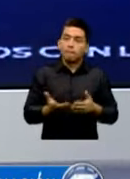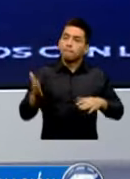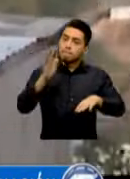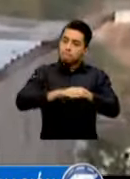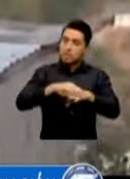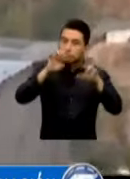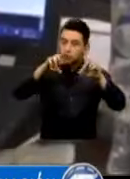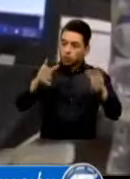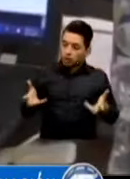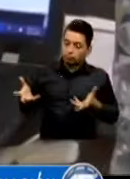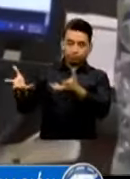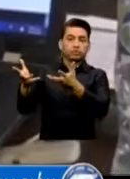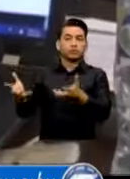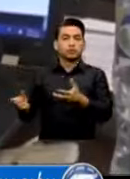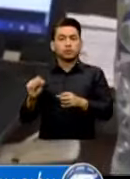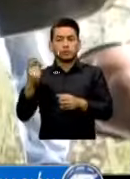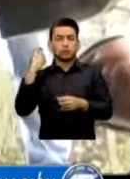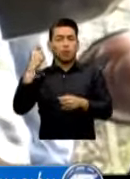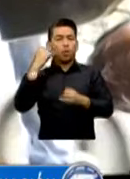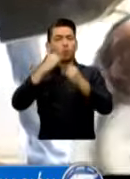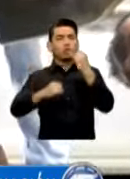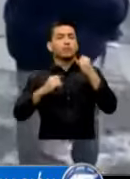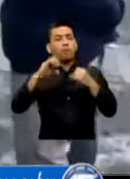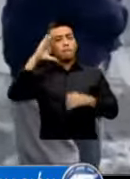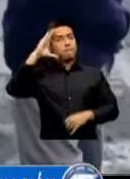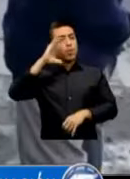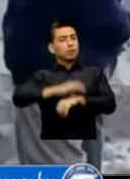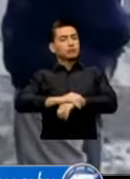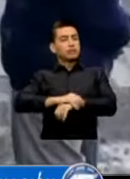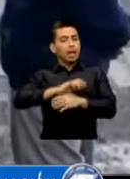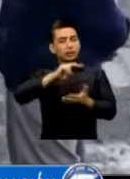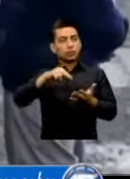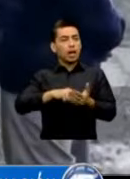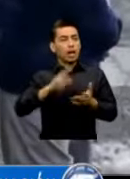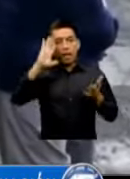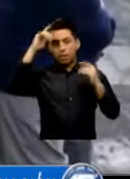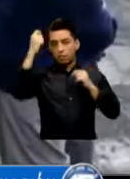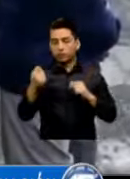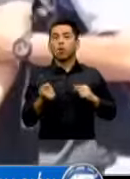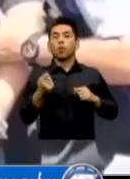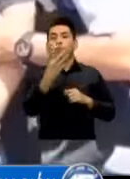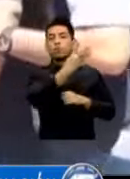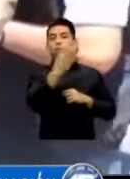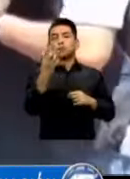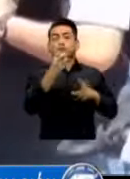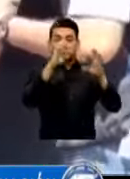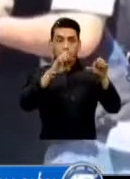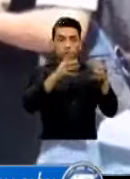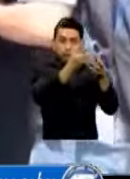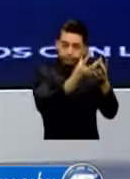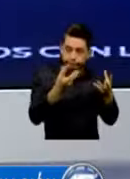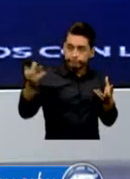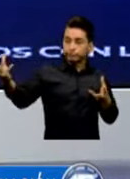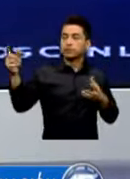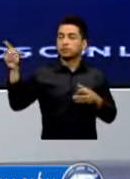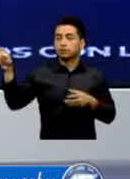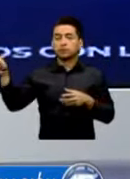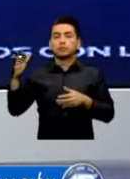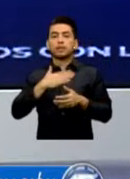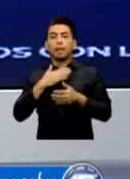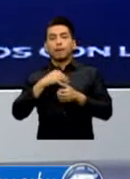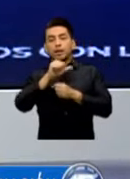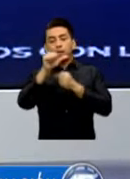última promoción De policías Graduados 400 de ellos Fueron integrados A la Subdirección De investigación